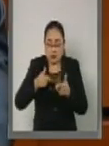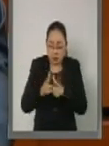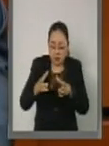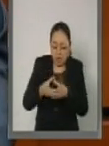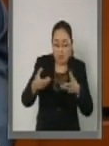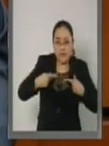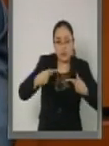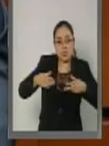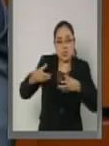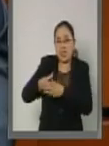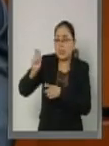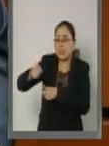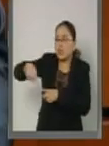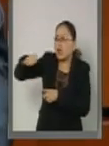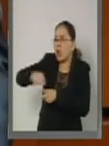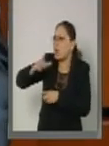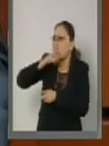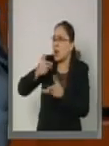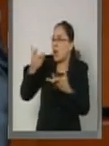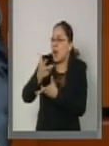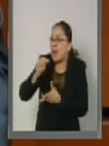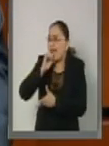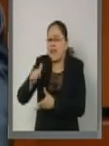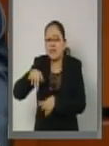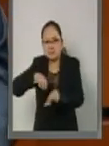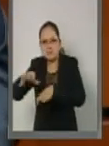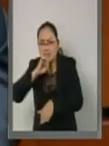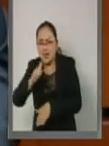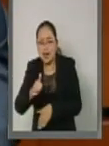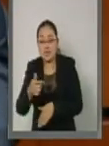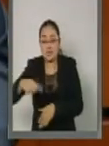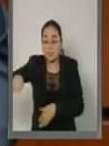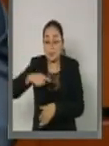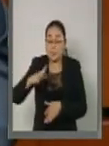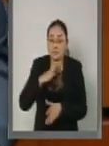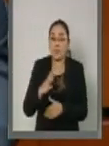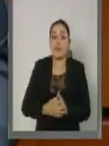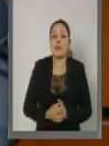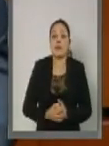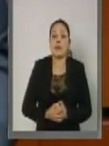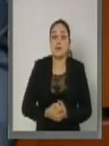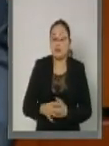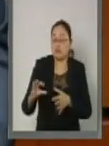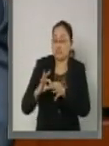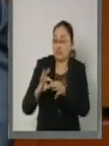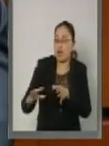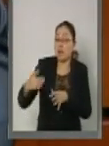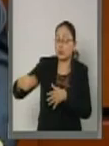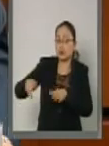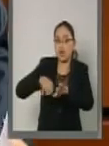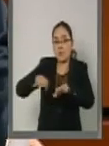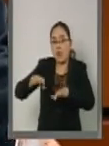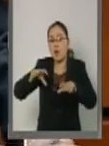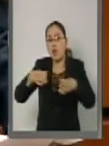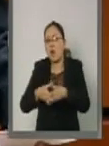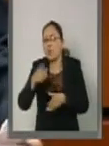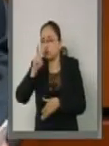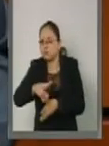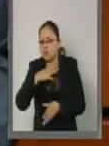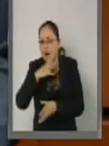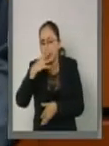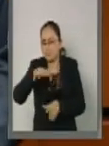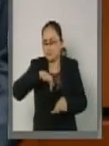como improductivas e inútiles. Generalmente la desvinculación de relaciones laborales o productivas formales se